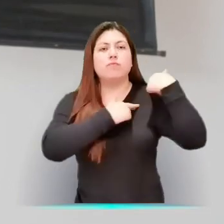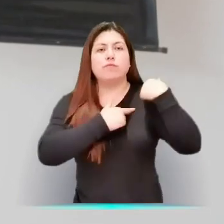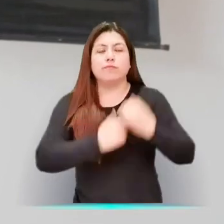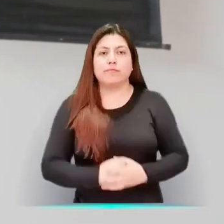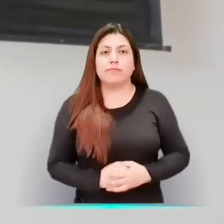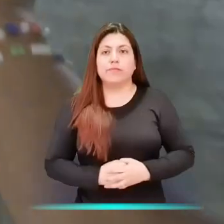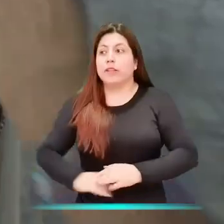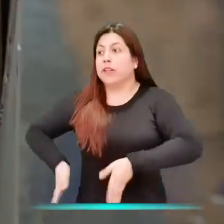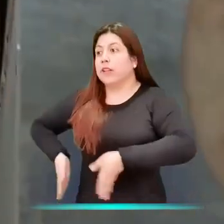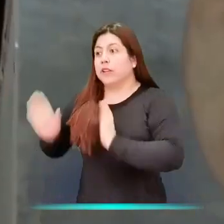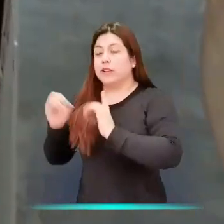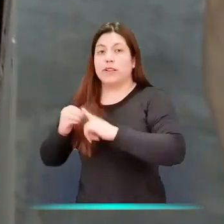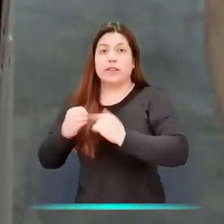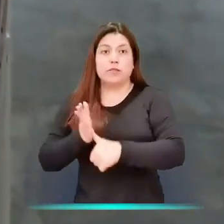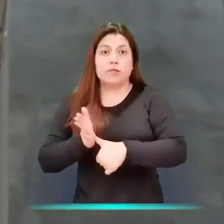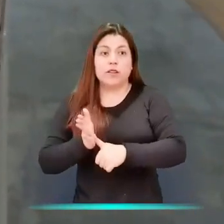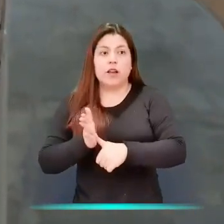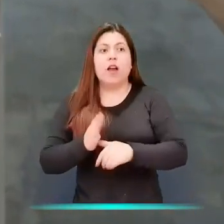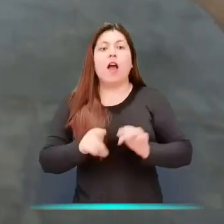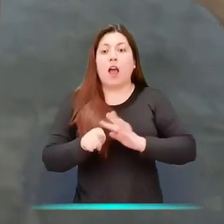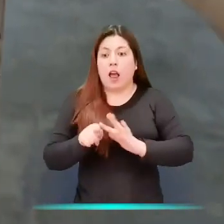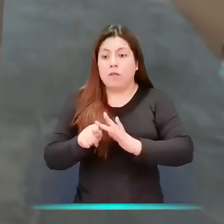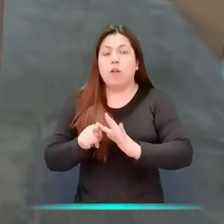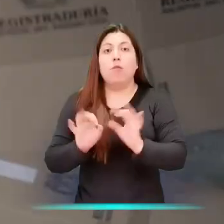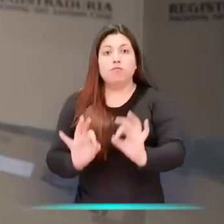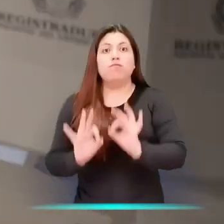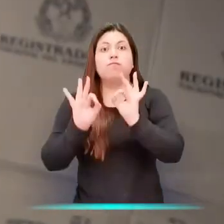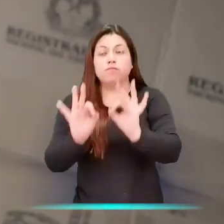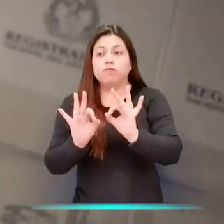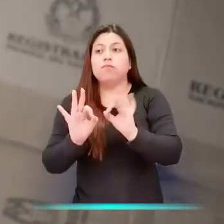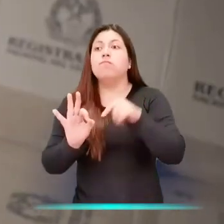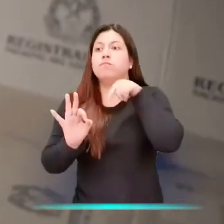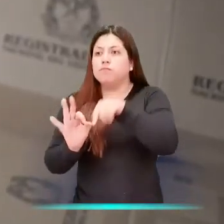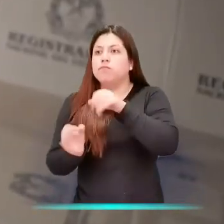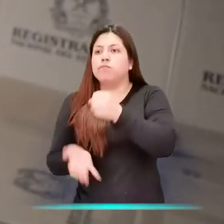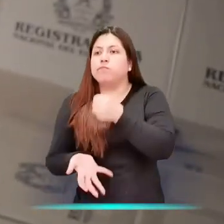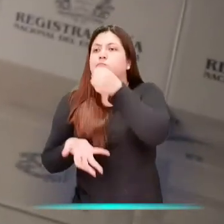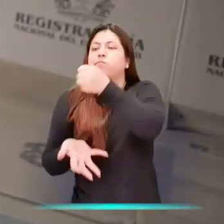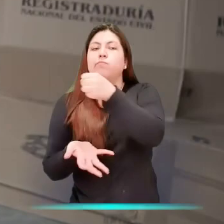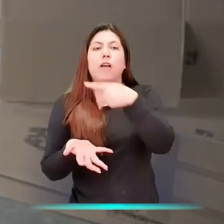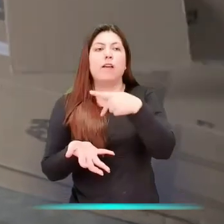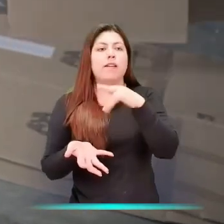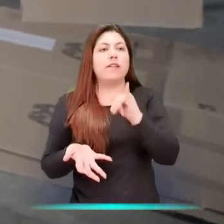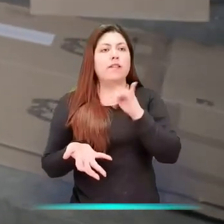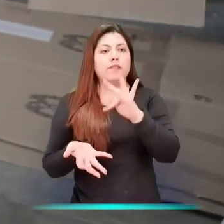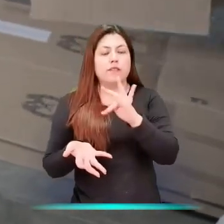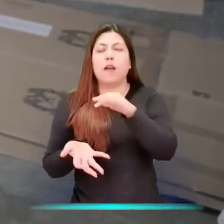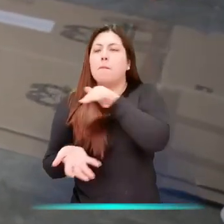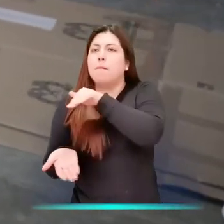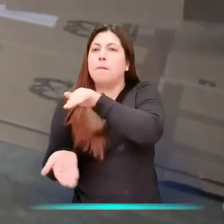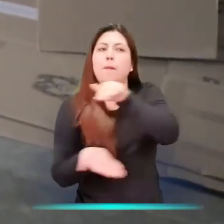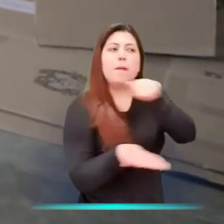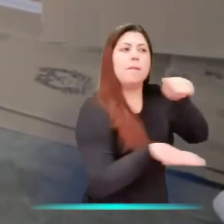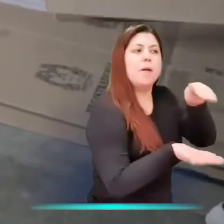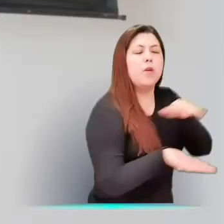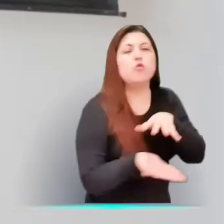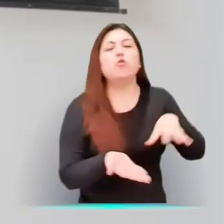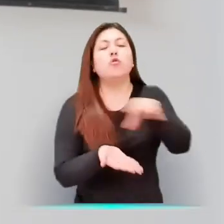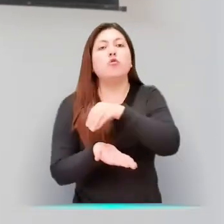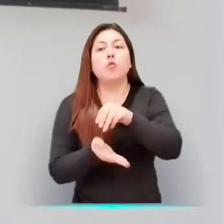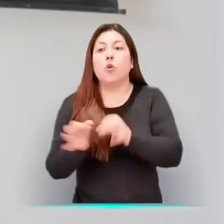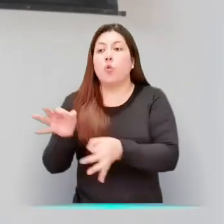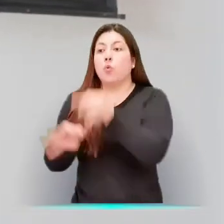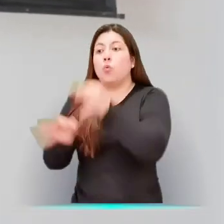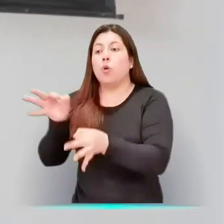registraduría como tal ha implementado y ha dotado del suficiente kit electoral en todos los puestos de votación con el fin de que